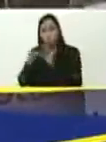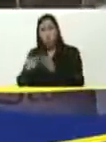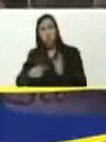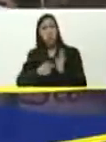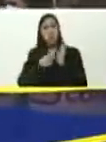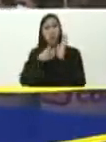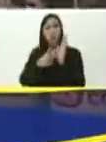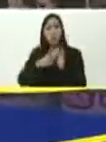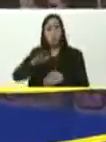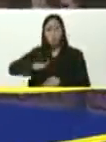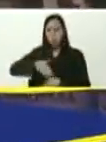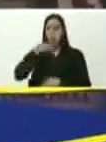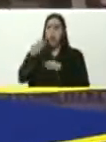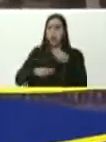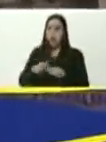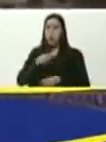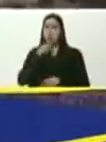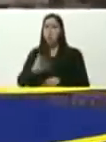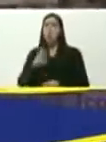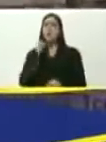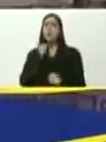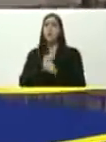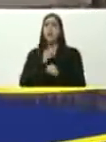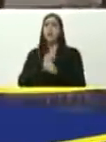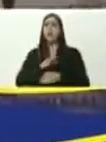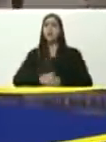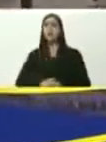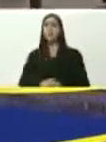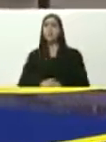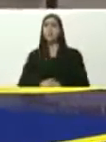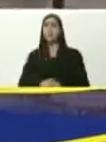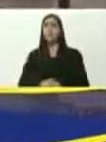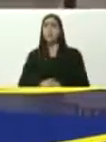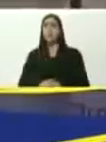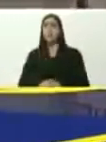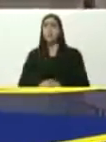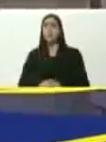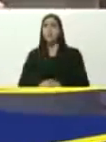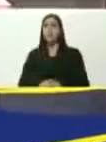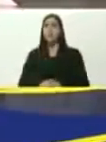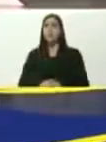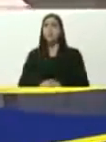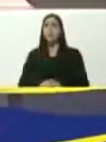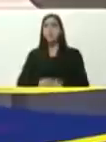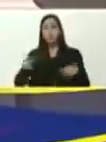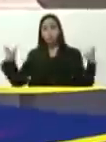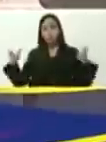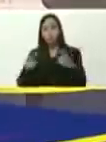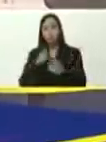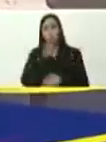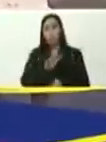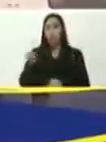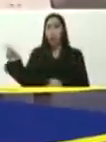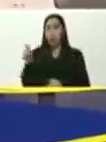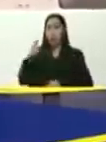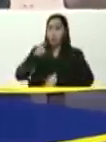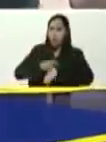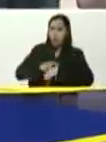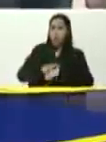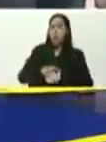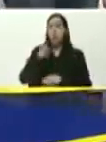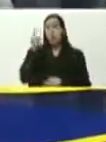demuestra, que se pueden hacer bien las cosas, como decía Karil, presidente, hemos bajado el ciclo, de un promedio, de 4 o 5 meses, a un mes,